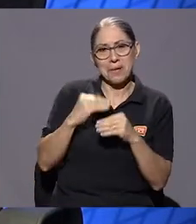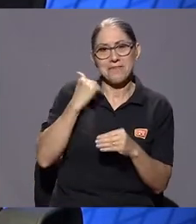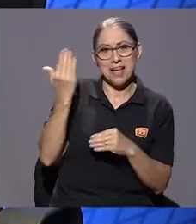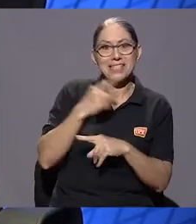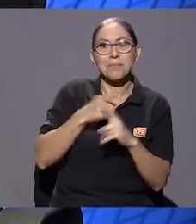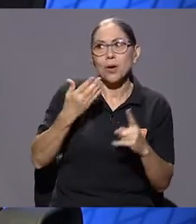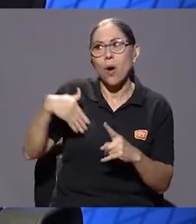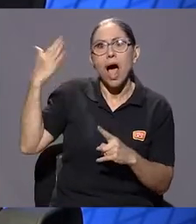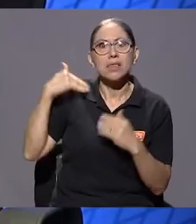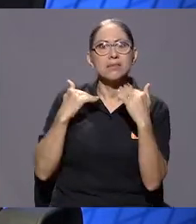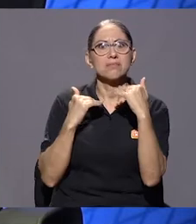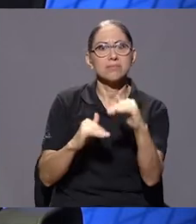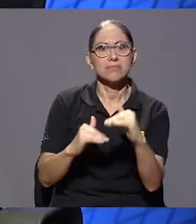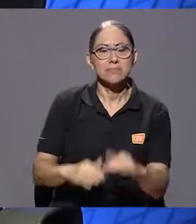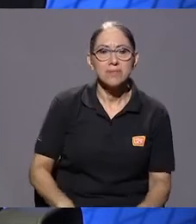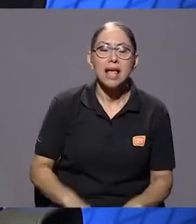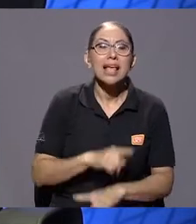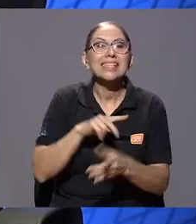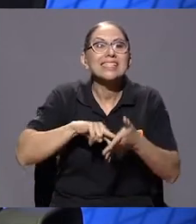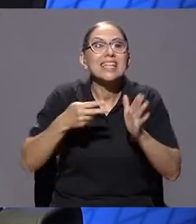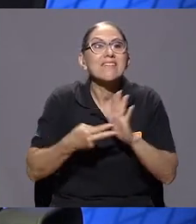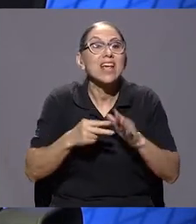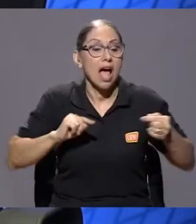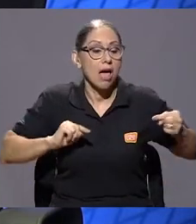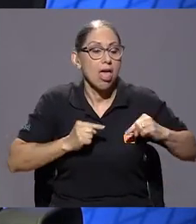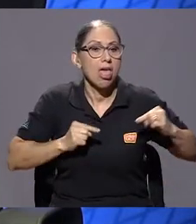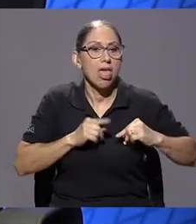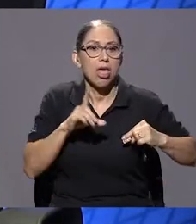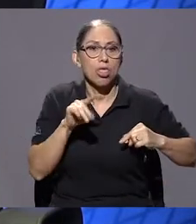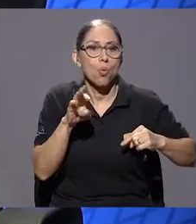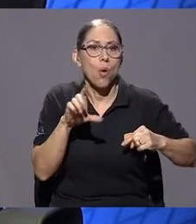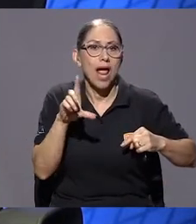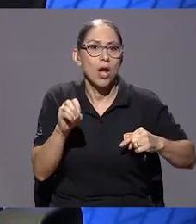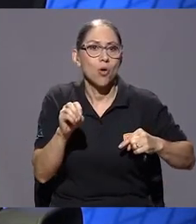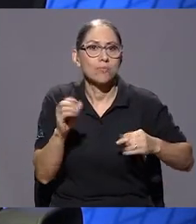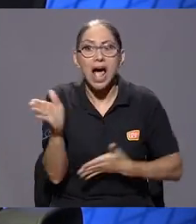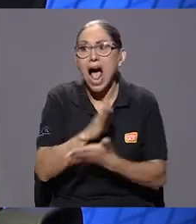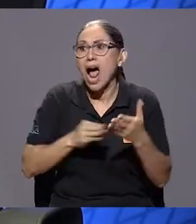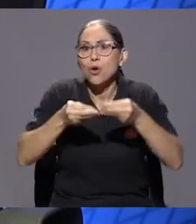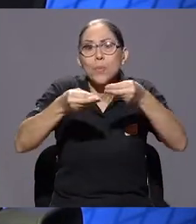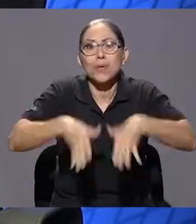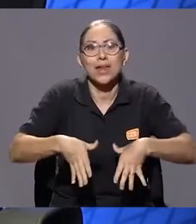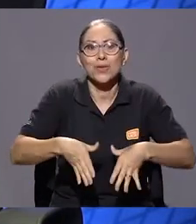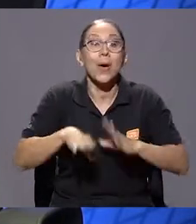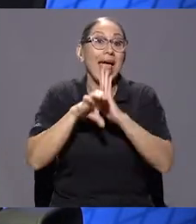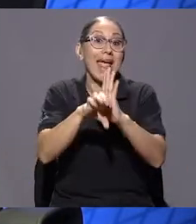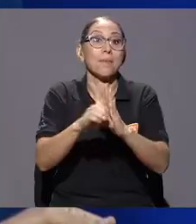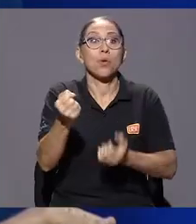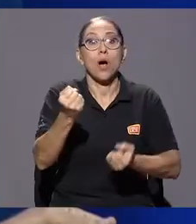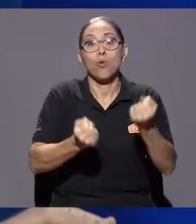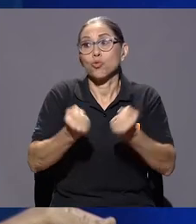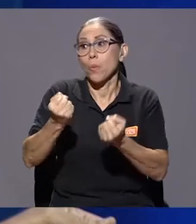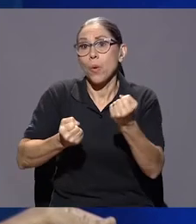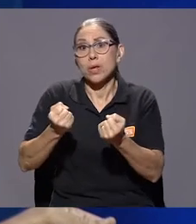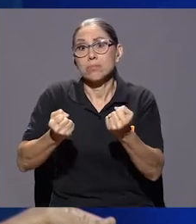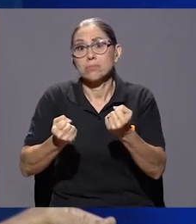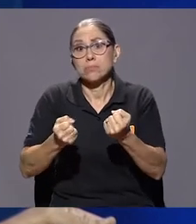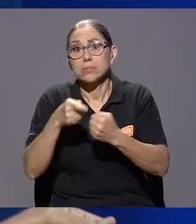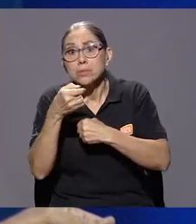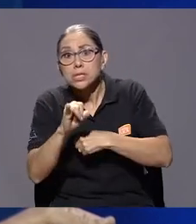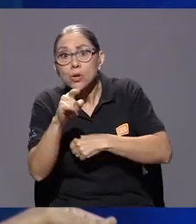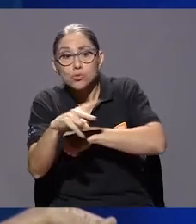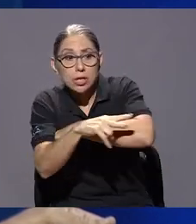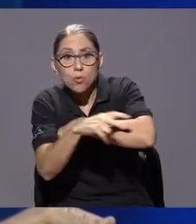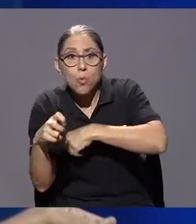que entender eso. Es cuando yo pierdo algo que para mí no es valioso. Puede ser un automóvil, ahora que también tenemos tanta delincuencia, en un bajonazo,